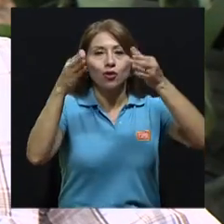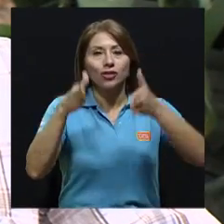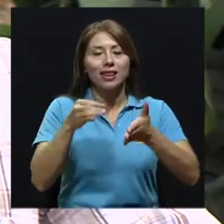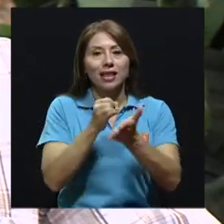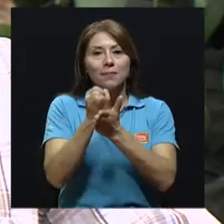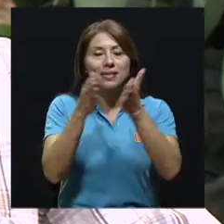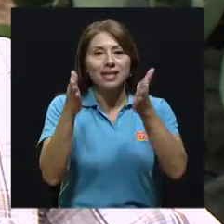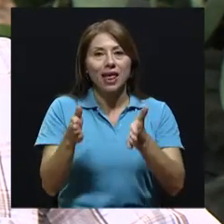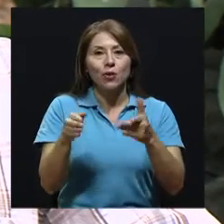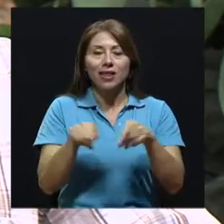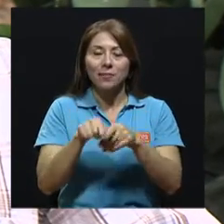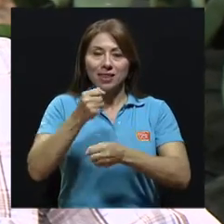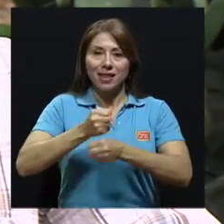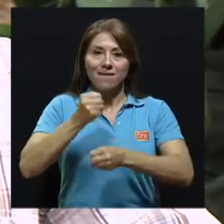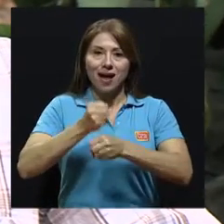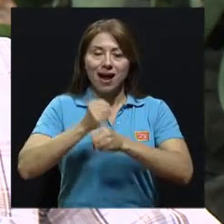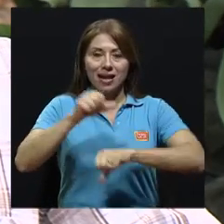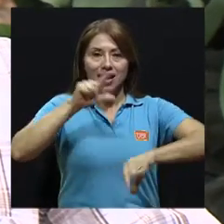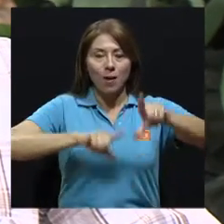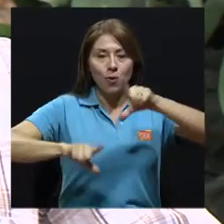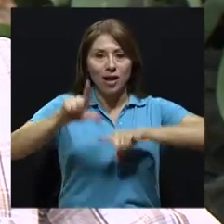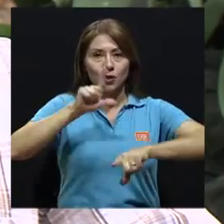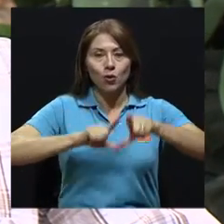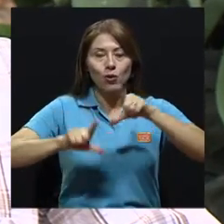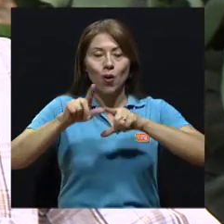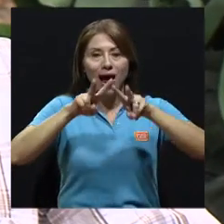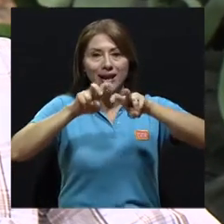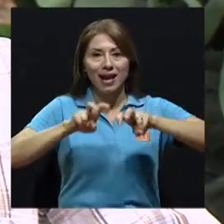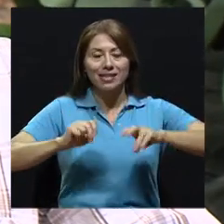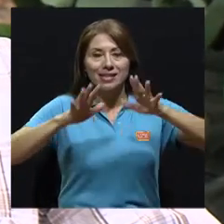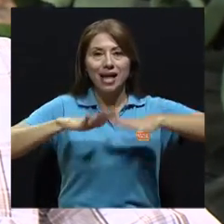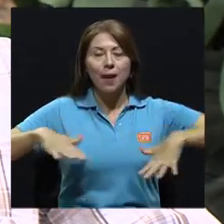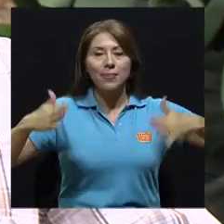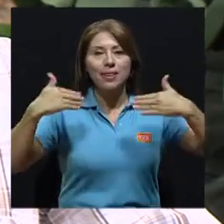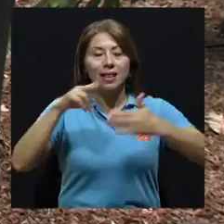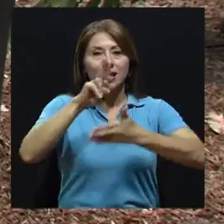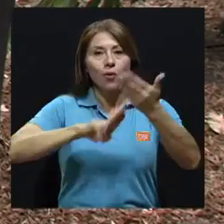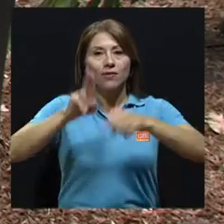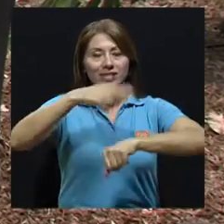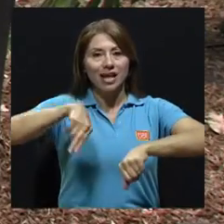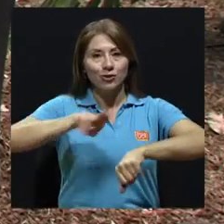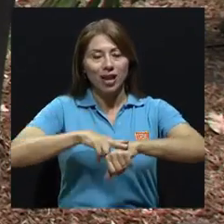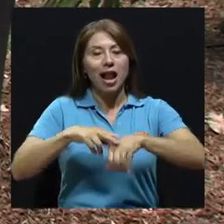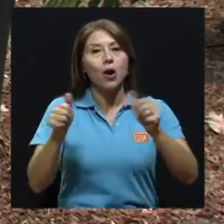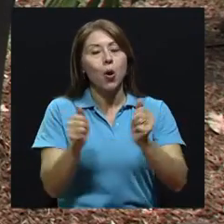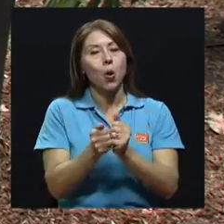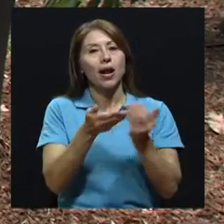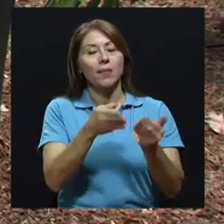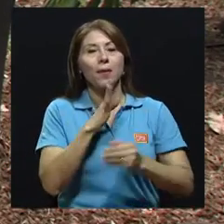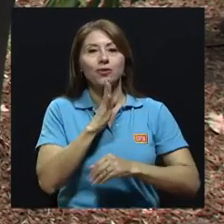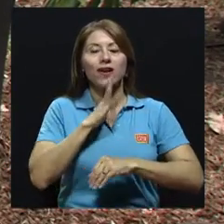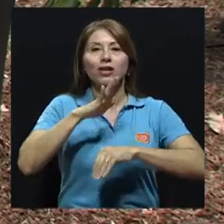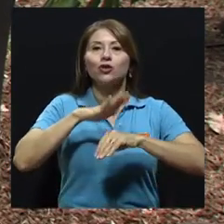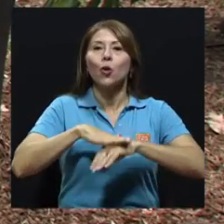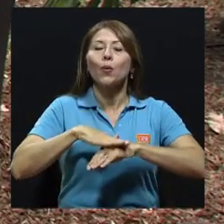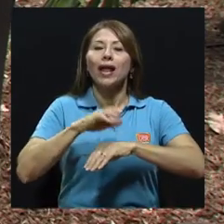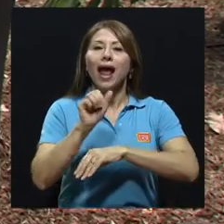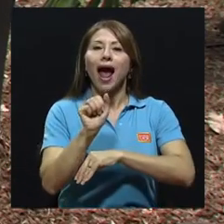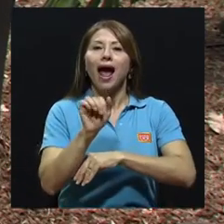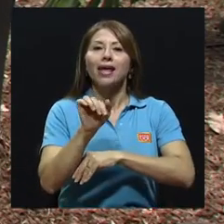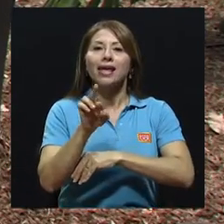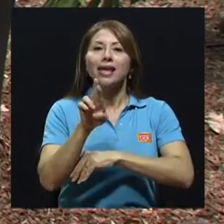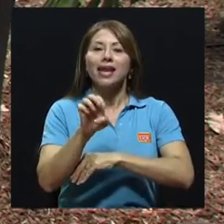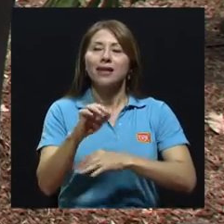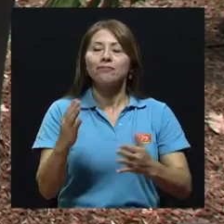Félix también trabaja en el laboratorio del análisis ambiental de la Universidad Nacional. Y con don José Félix Rojas vamos a conversar sobre el aire. Y